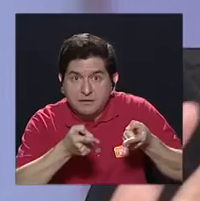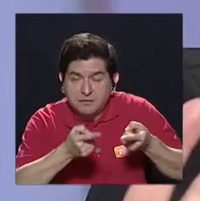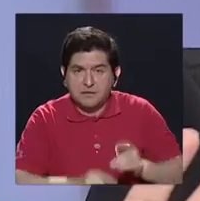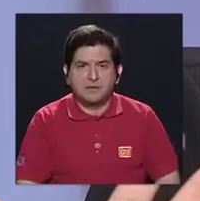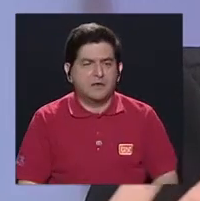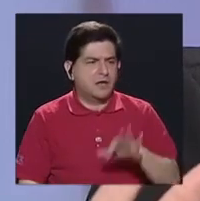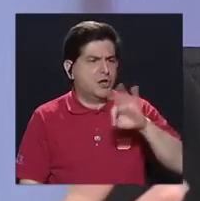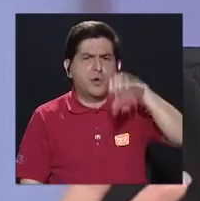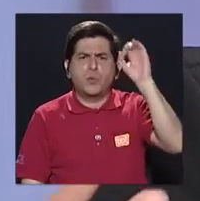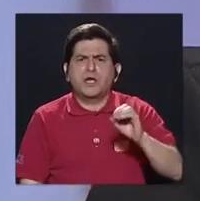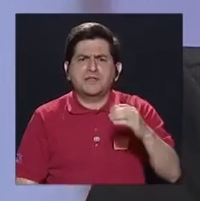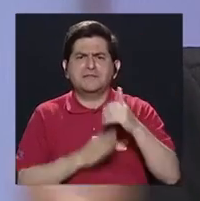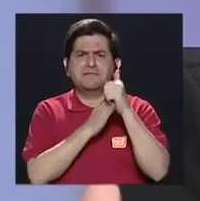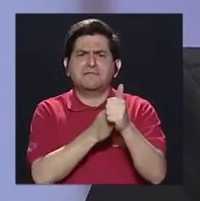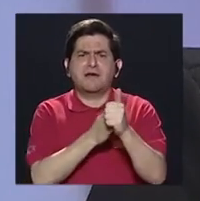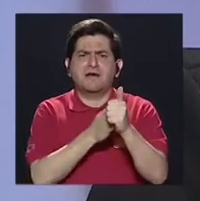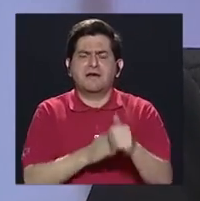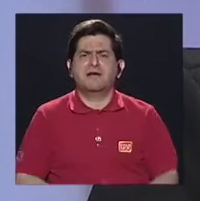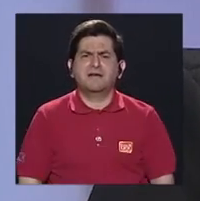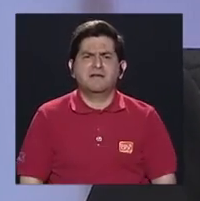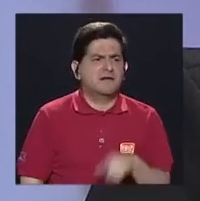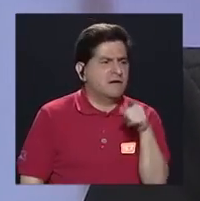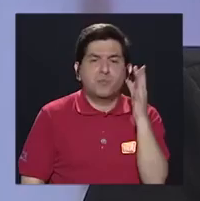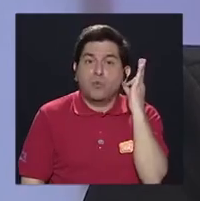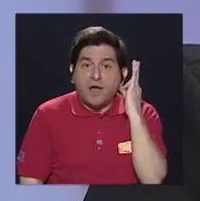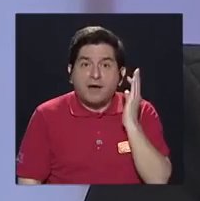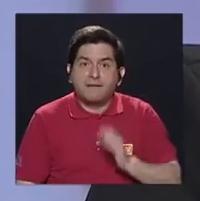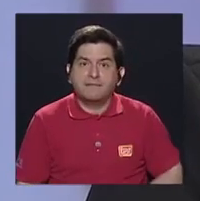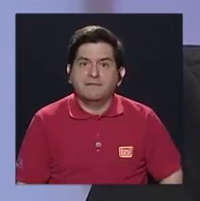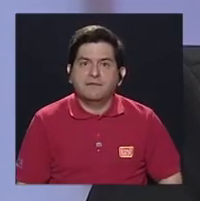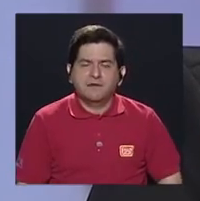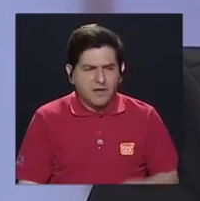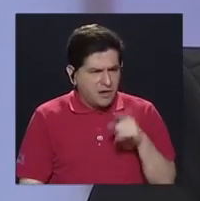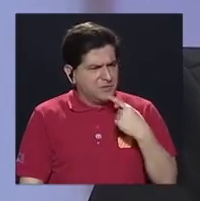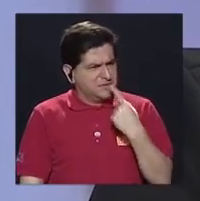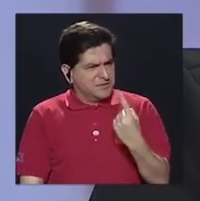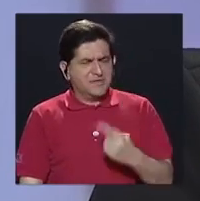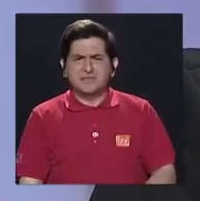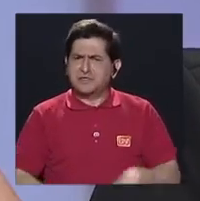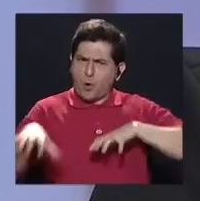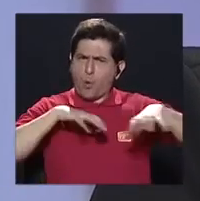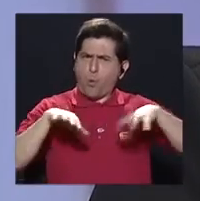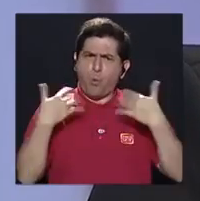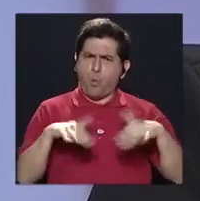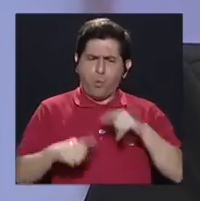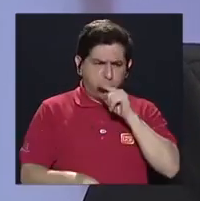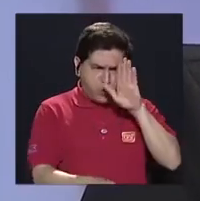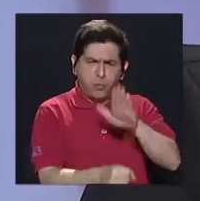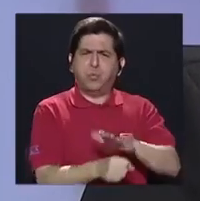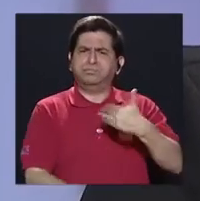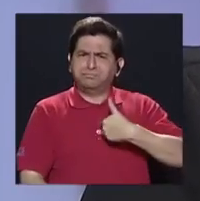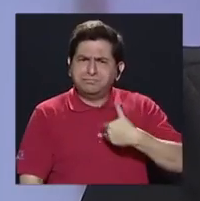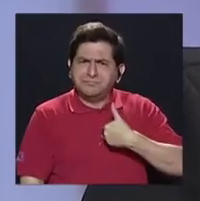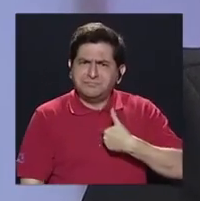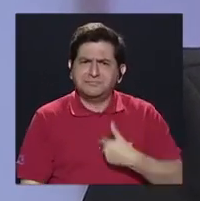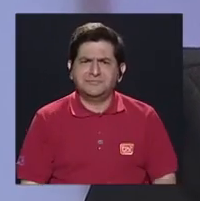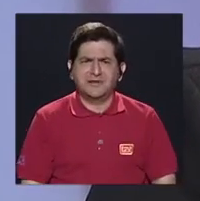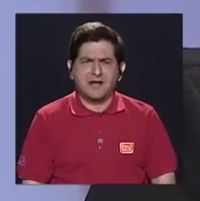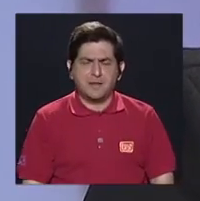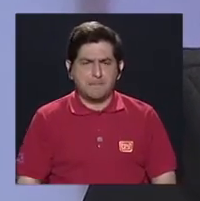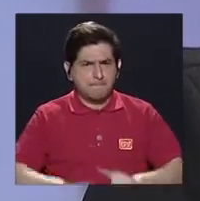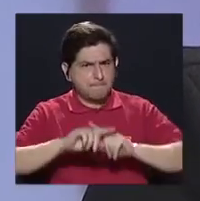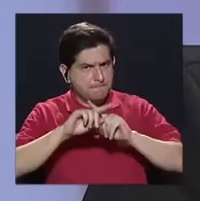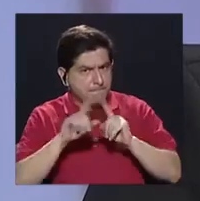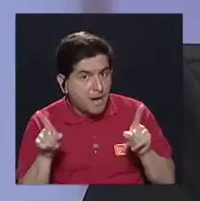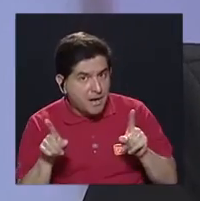90% de los líderes, de las líderes, son mujeres, y entonces, si usted ve, son las más activas, las más comprometidas, y conforme usted va